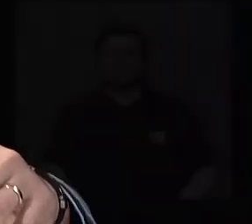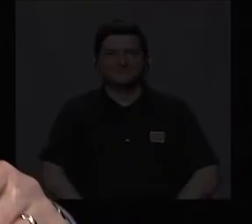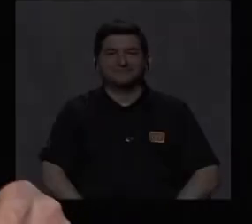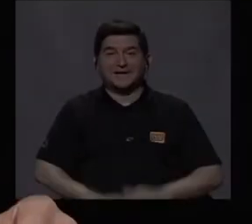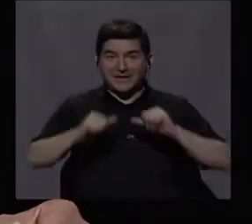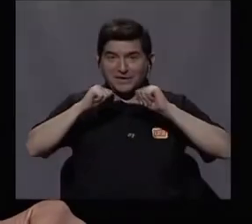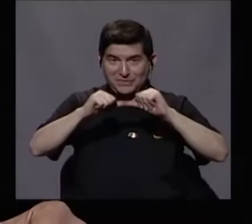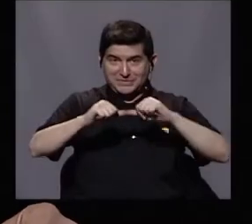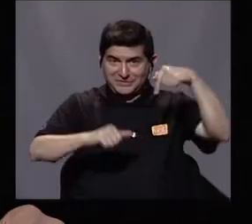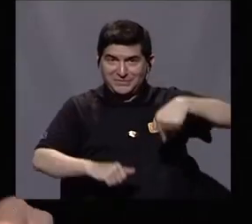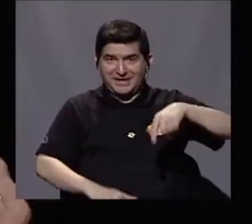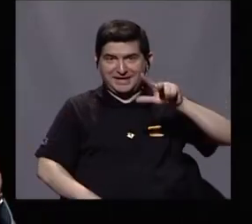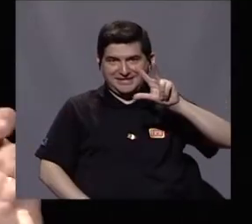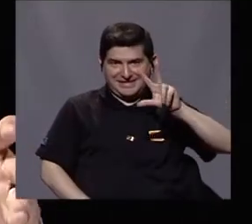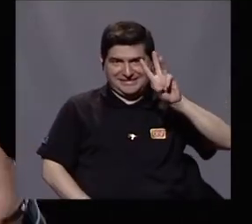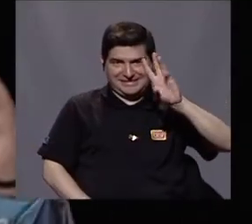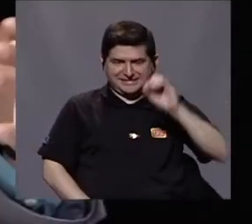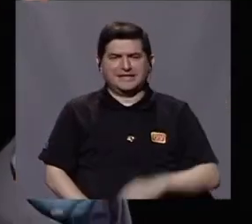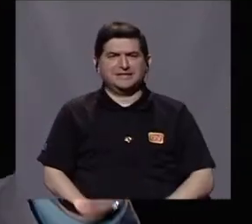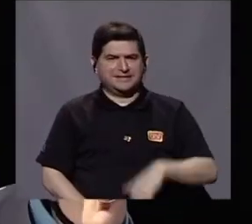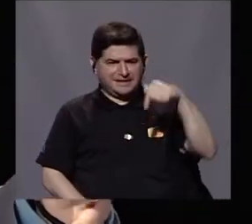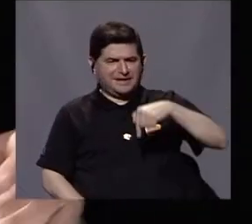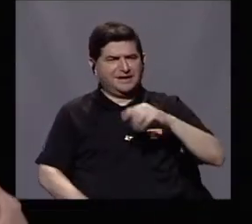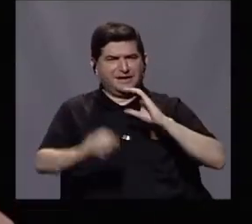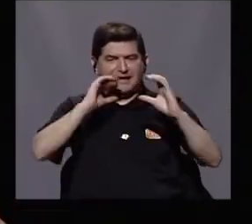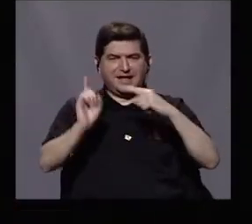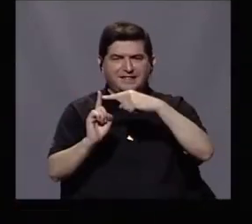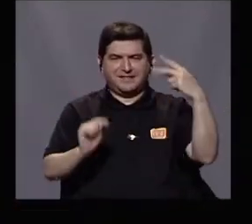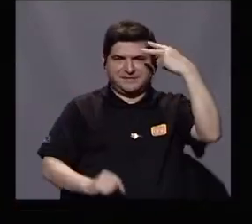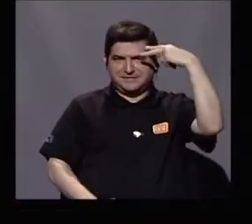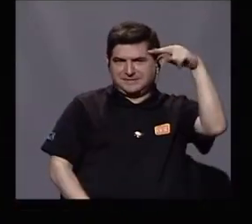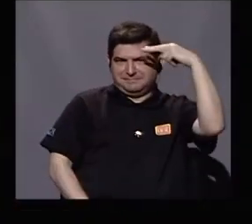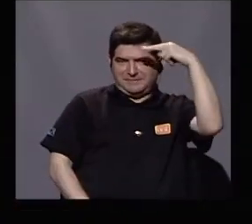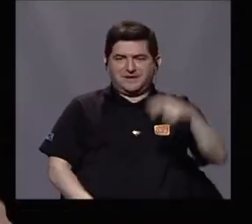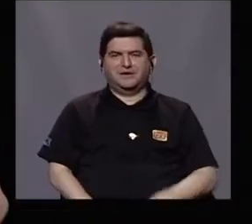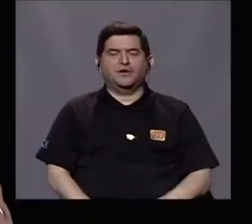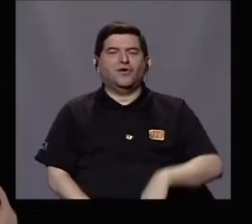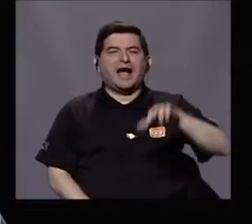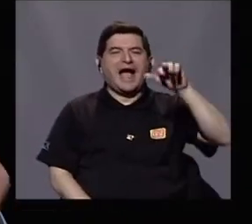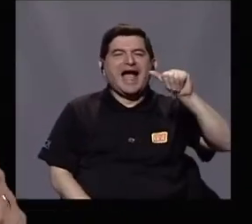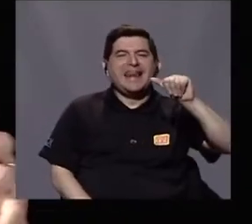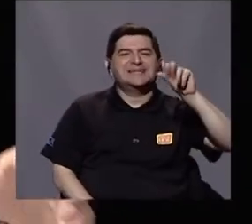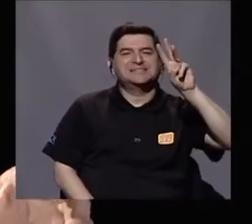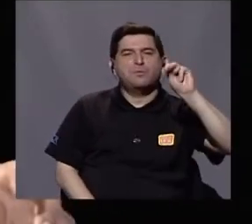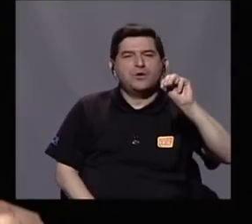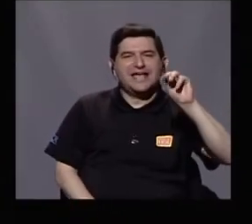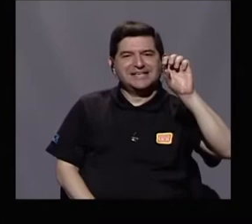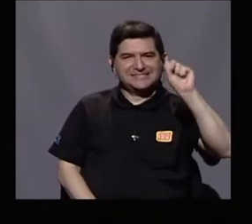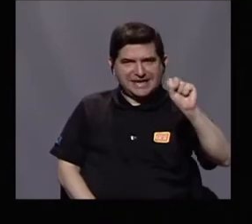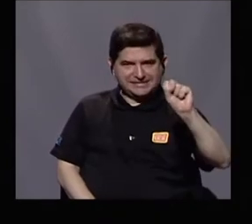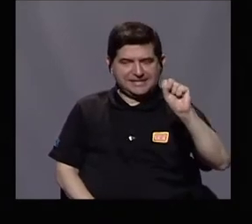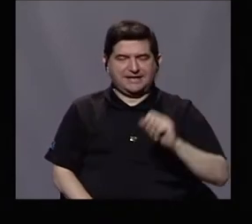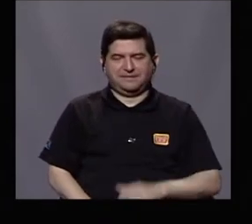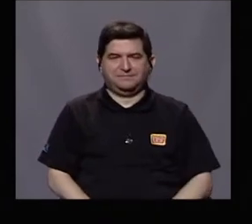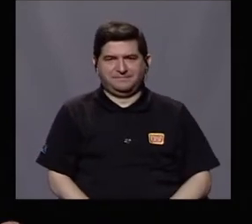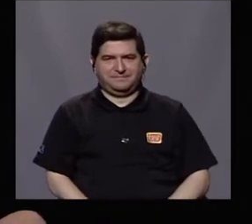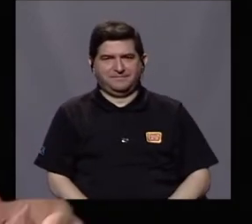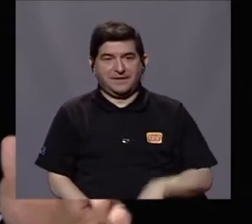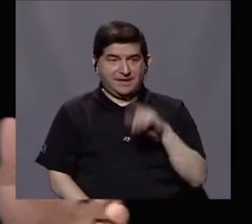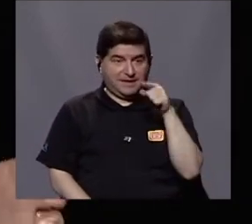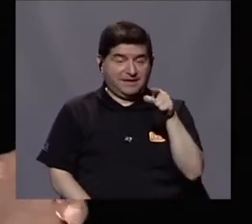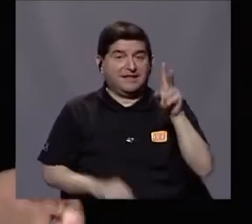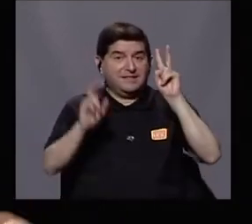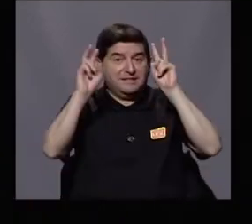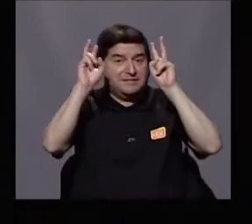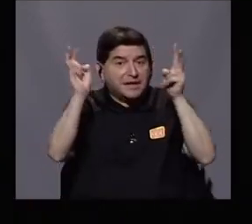Regresamos, estamos en 360, tenemos una conversación desde México con don Alex Munguía Salazar. El